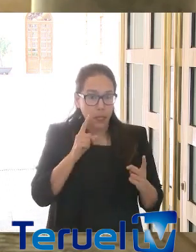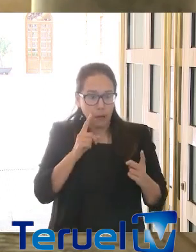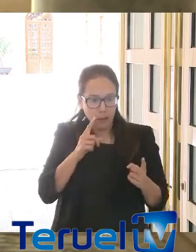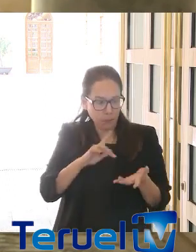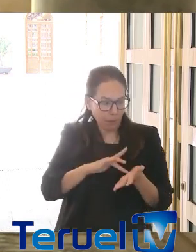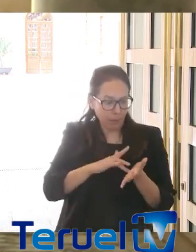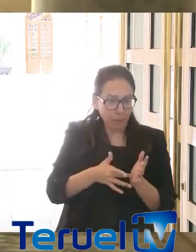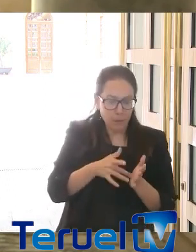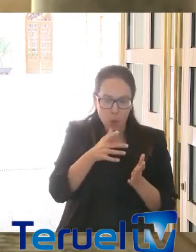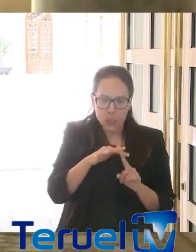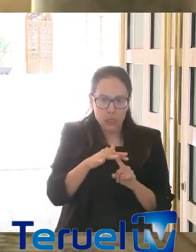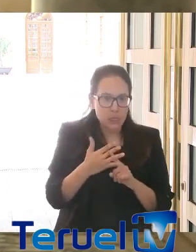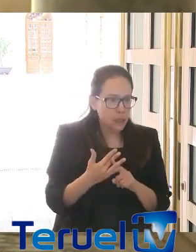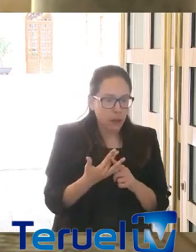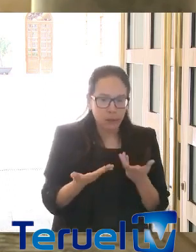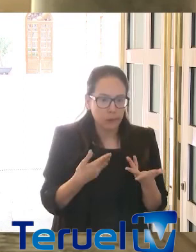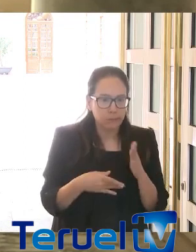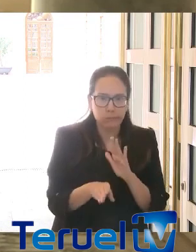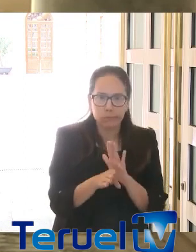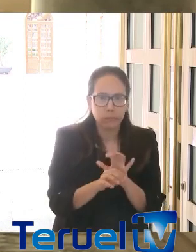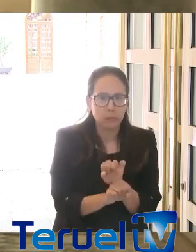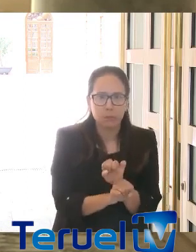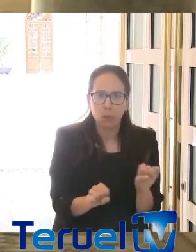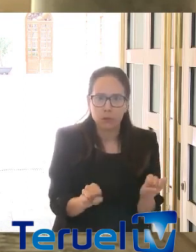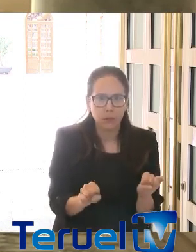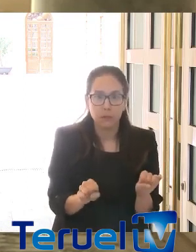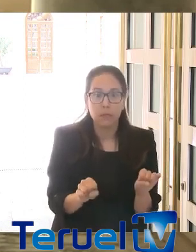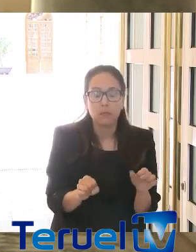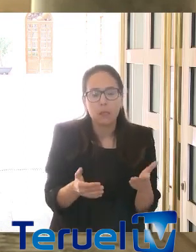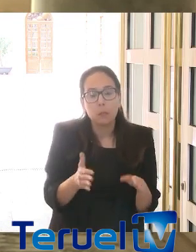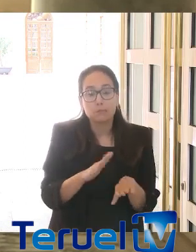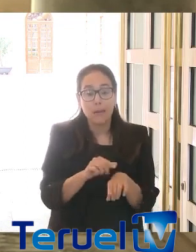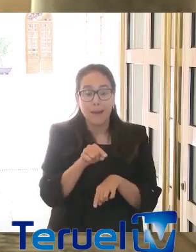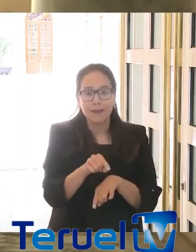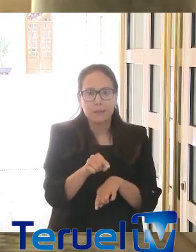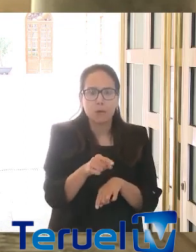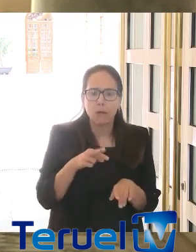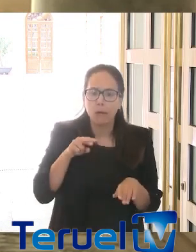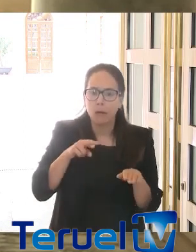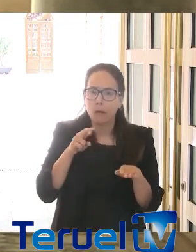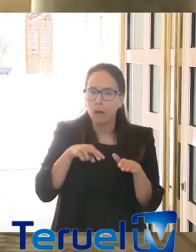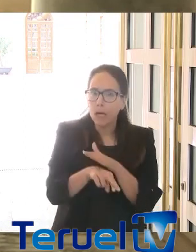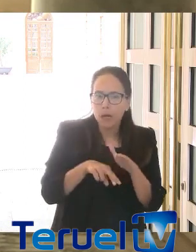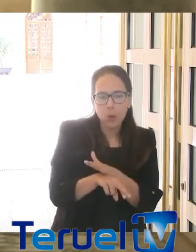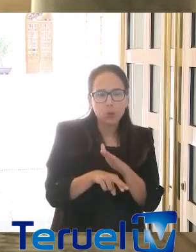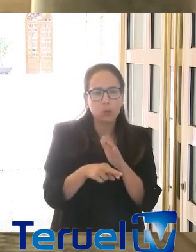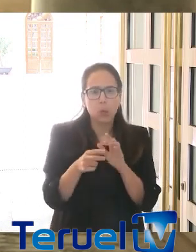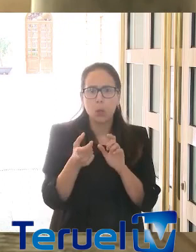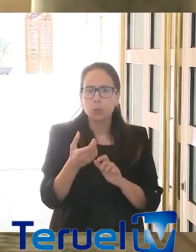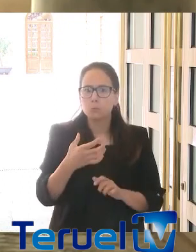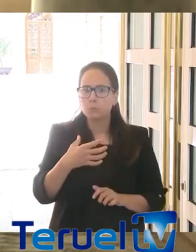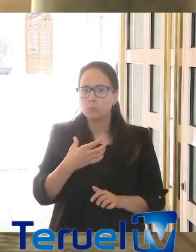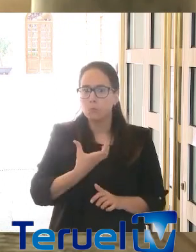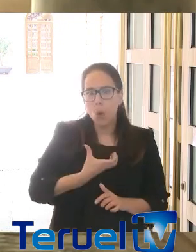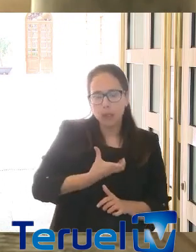panorama absolutamente inviable de cara al futuro. Y ante ello, todos los recursos municipales,